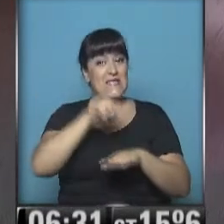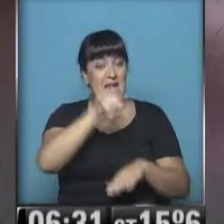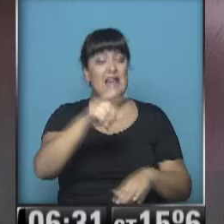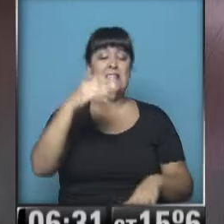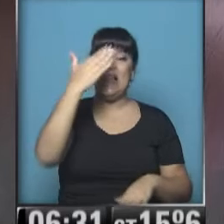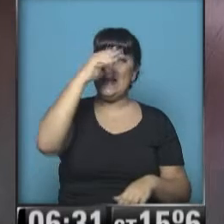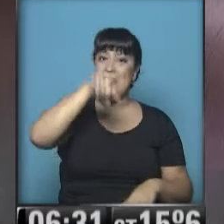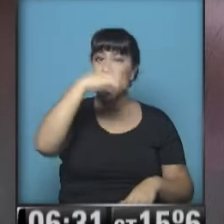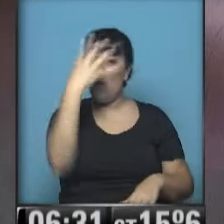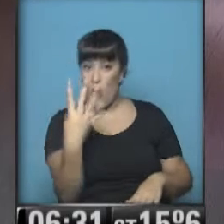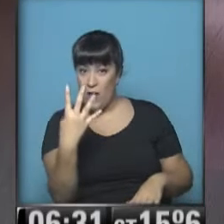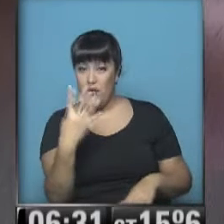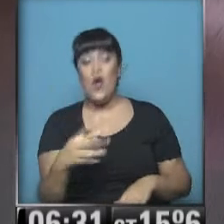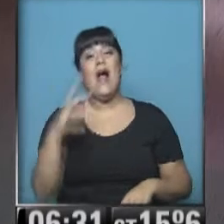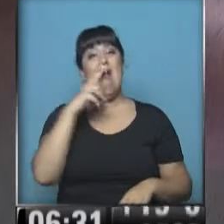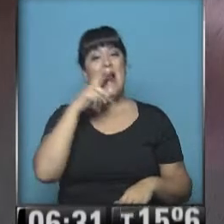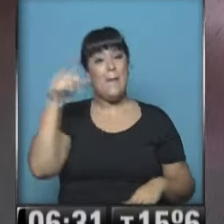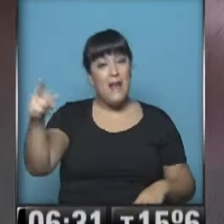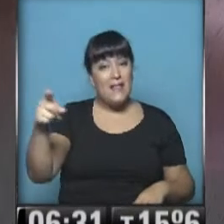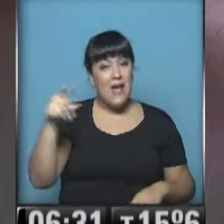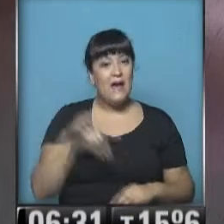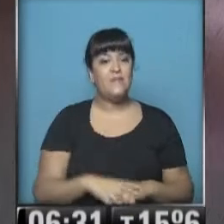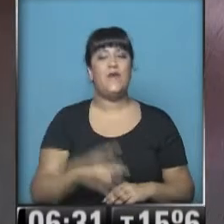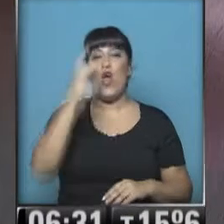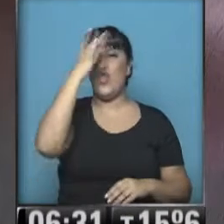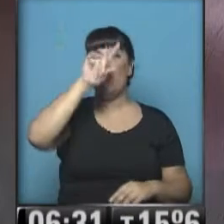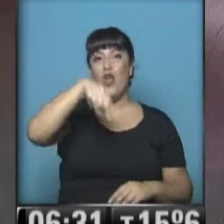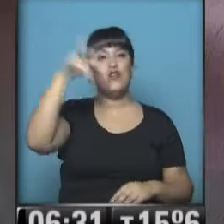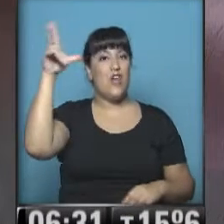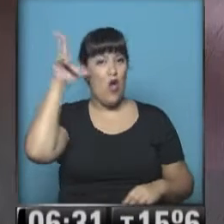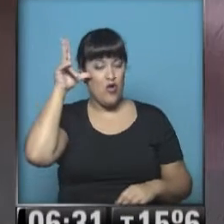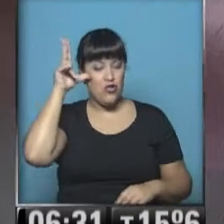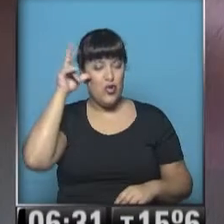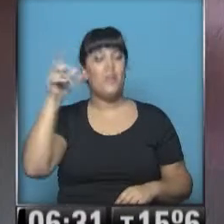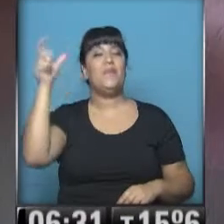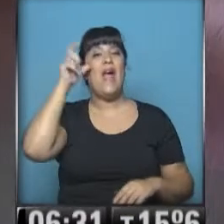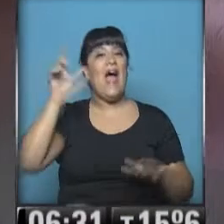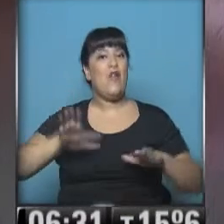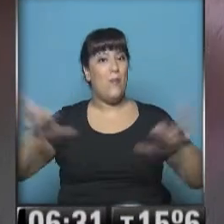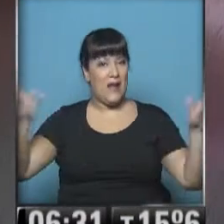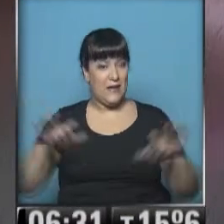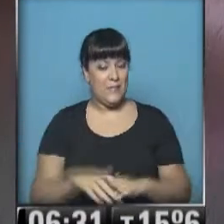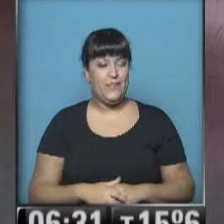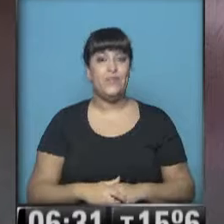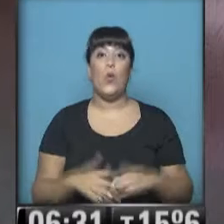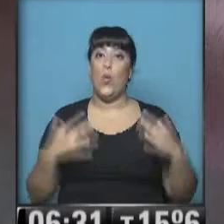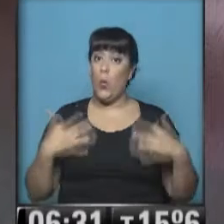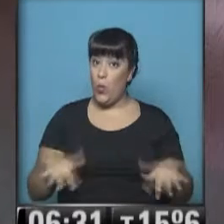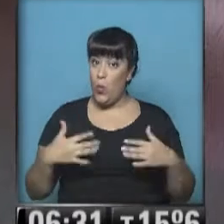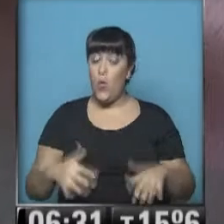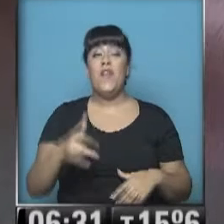,4, la ciudad de La Plata, 12,8, Aeroparque, 17